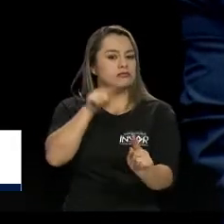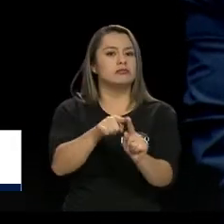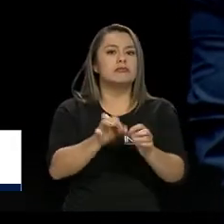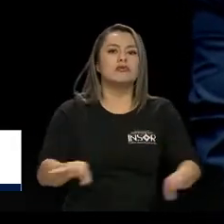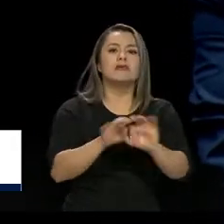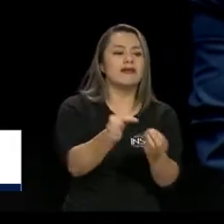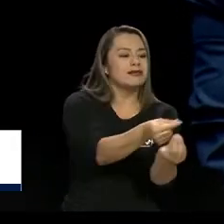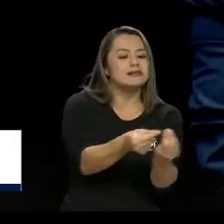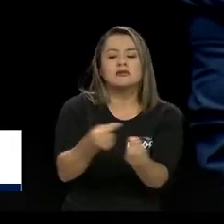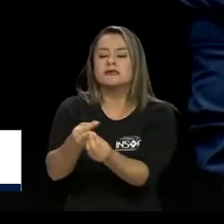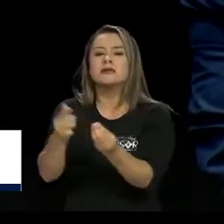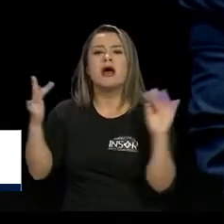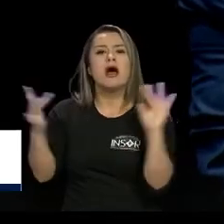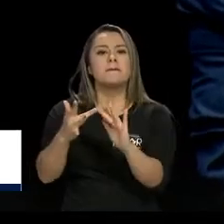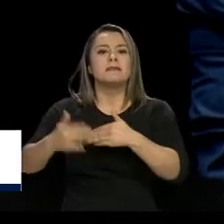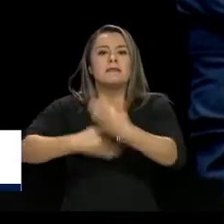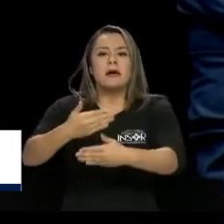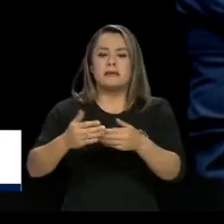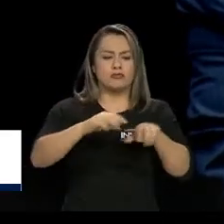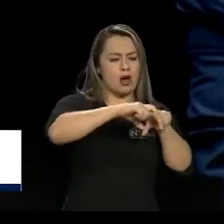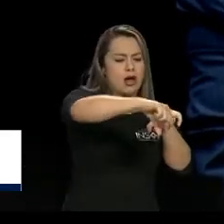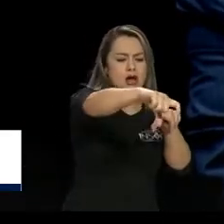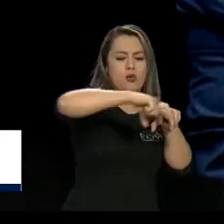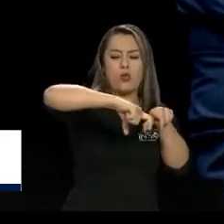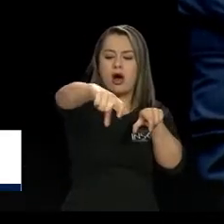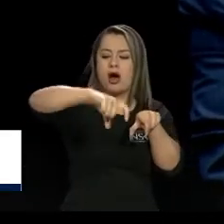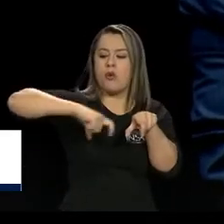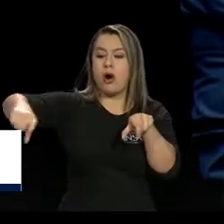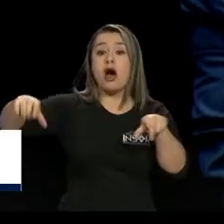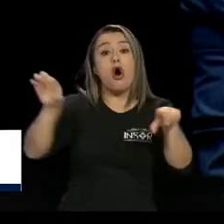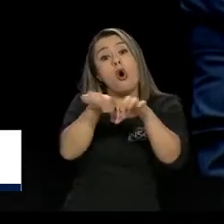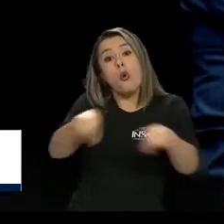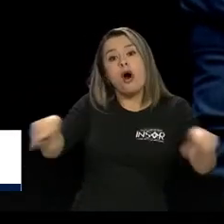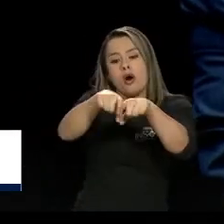y tener la planeación de las líneas de metro que debe tener Bogotá para los próximos 30 años.